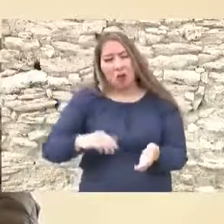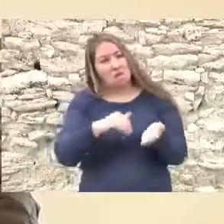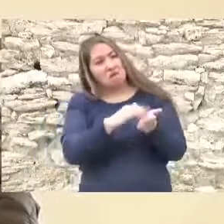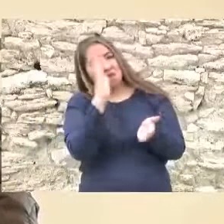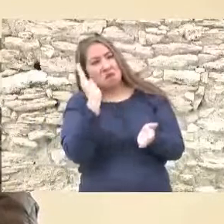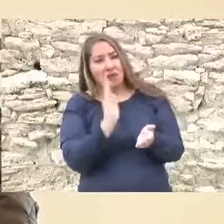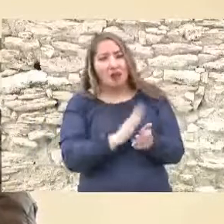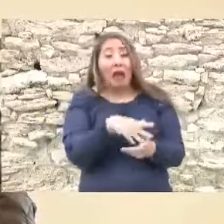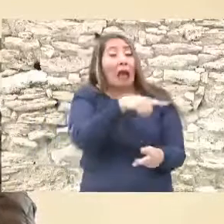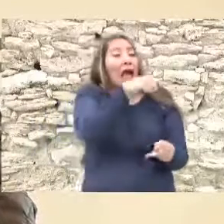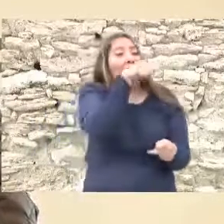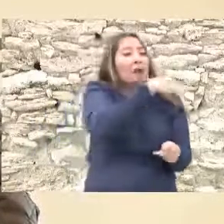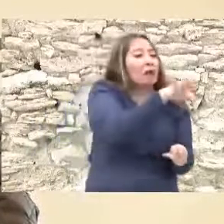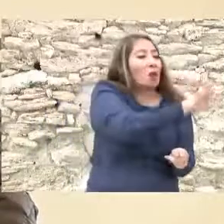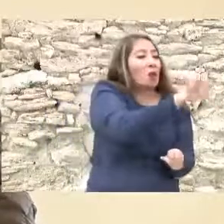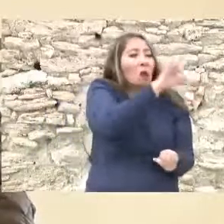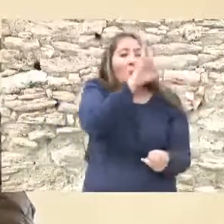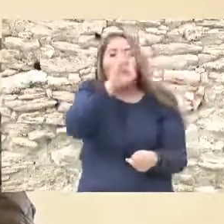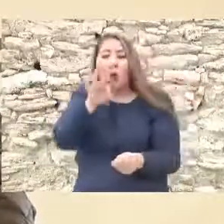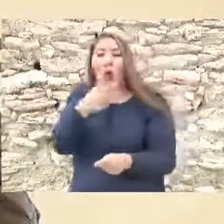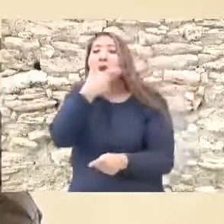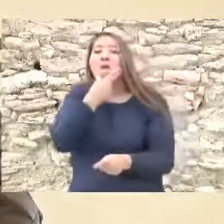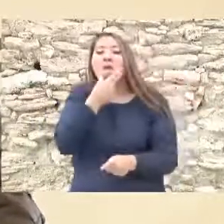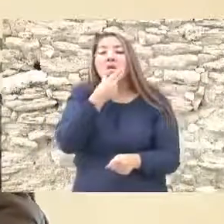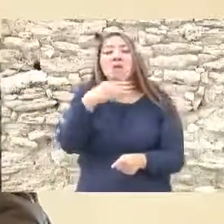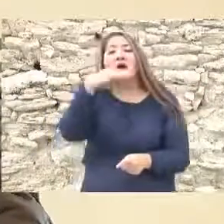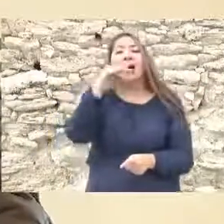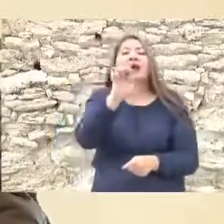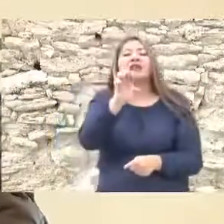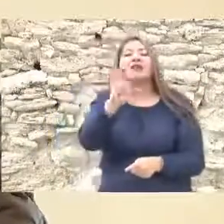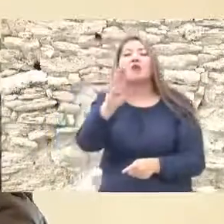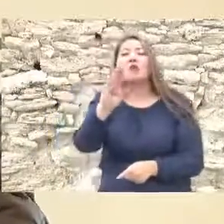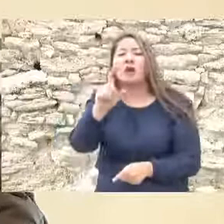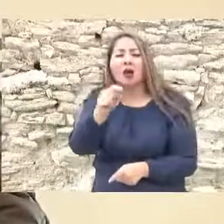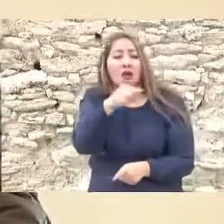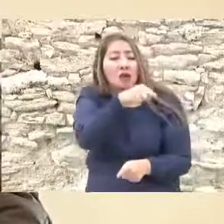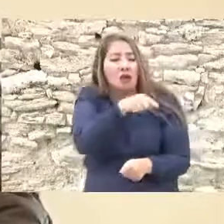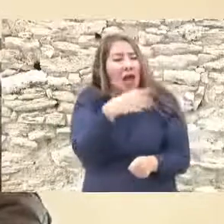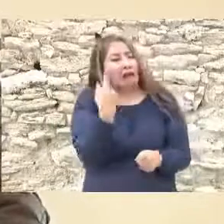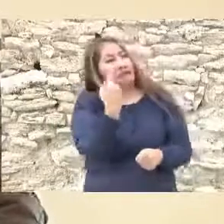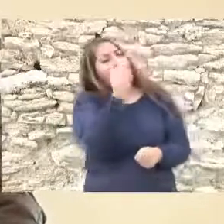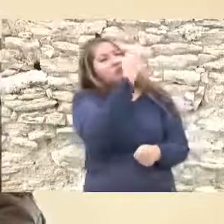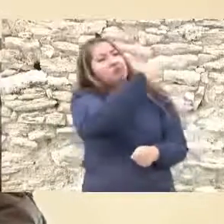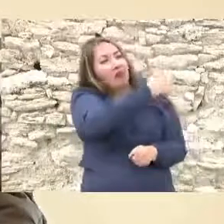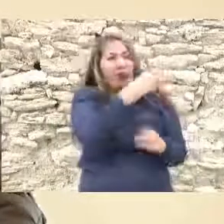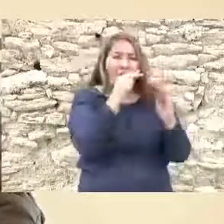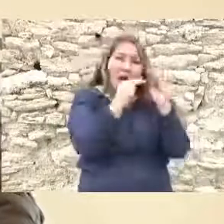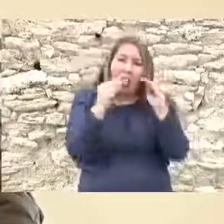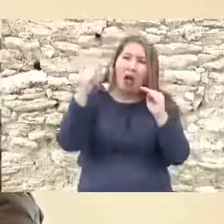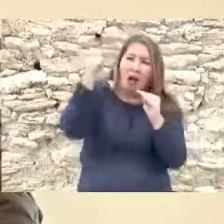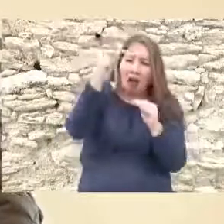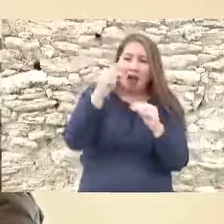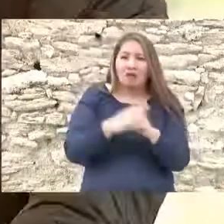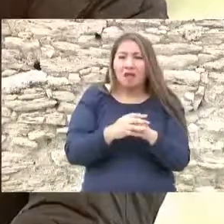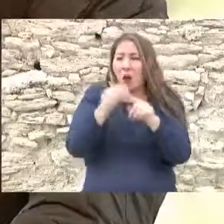Mariano Escobedo y allá organizan en efecto pues